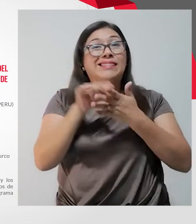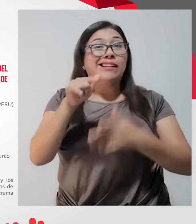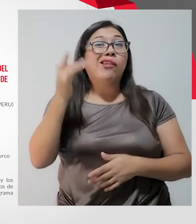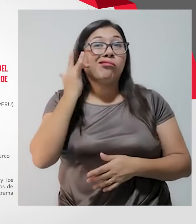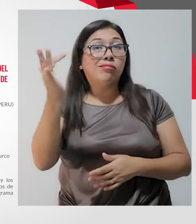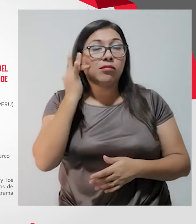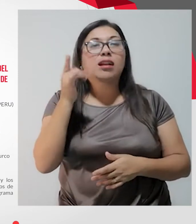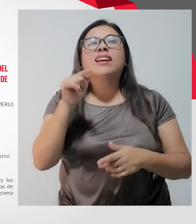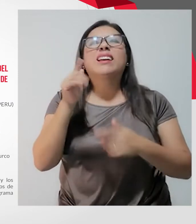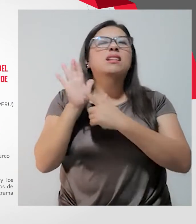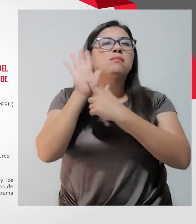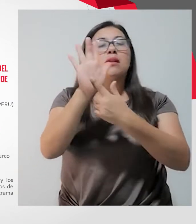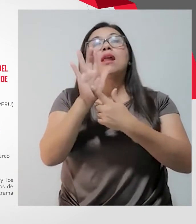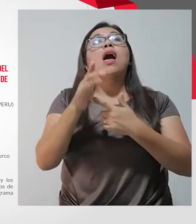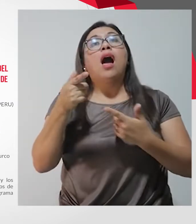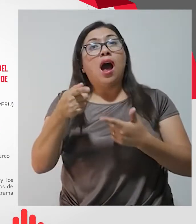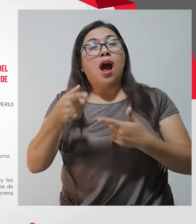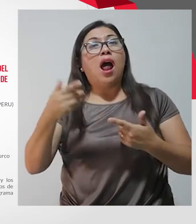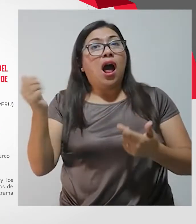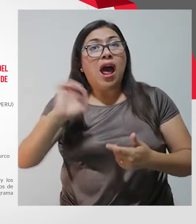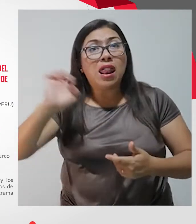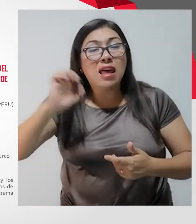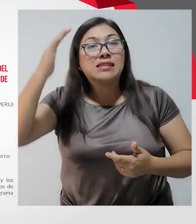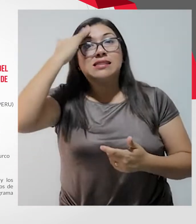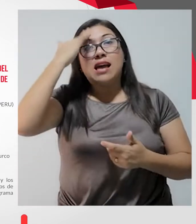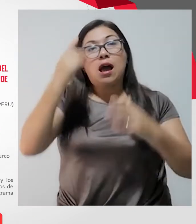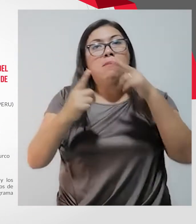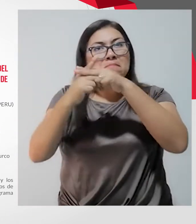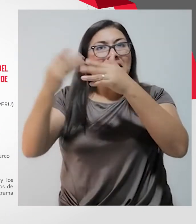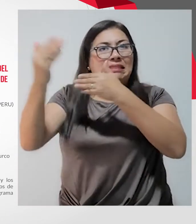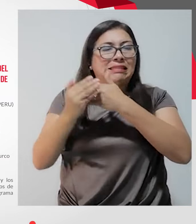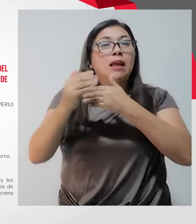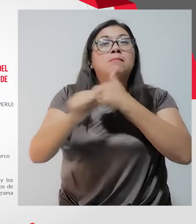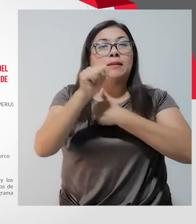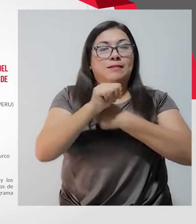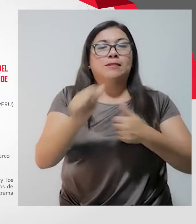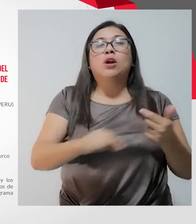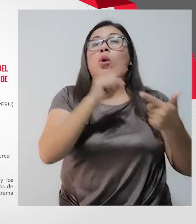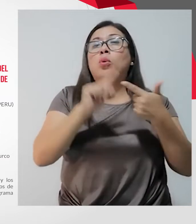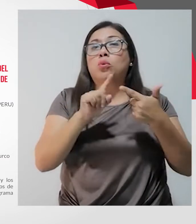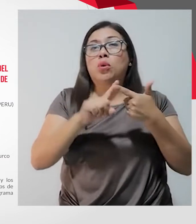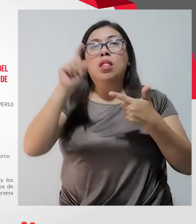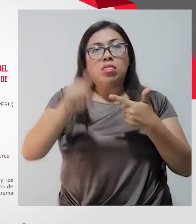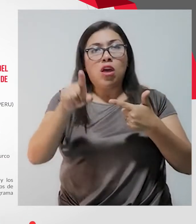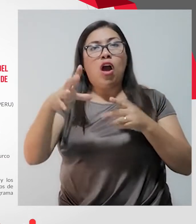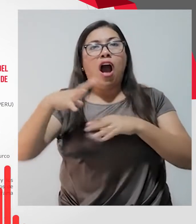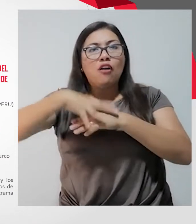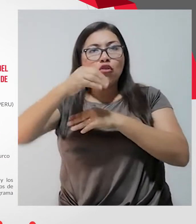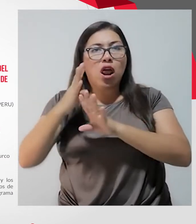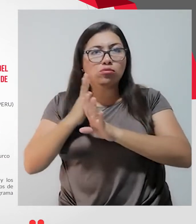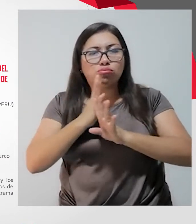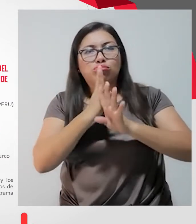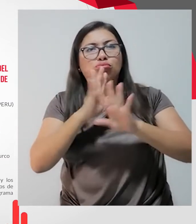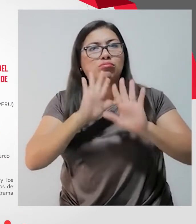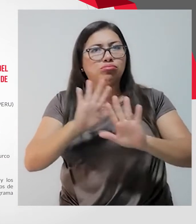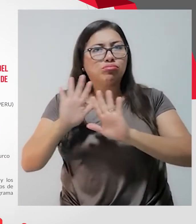sonido representa la alarma que indica la proximidad de un peligro. Paso 2. Evacúa ordenadamente